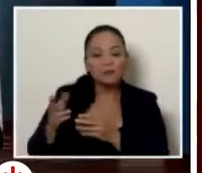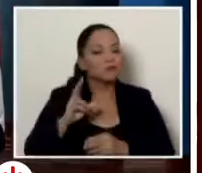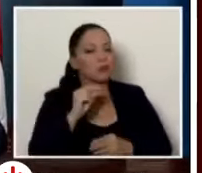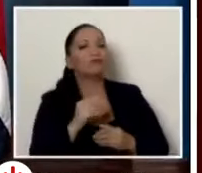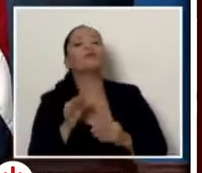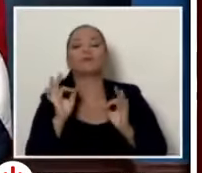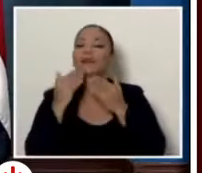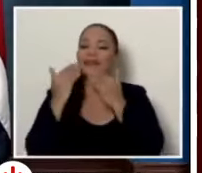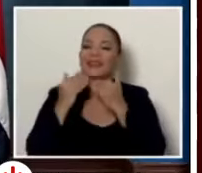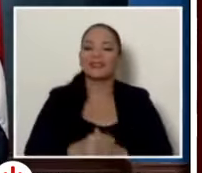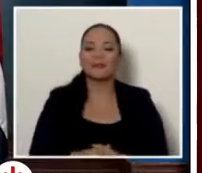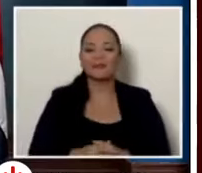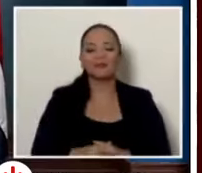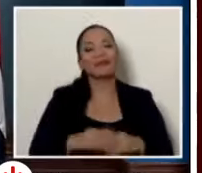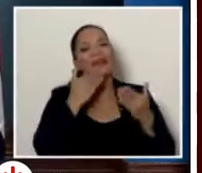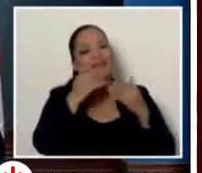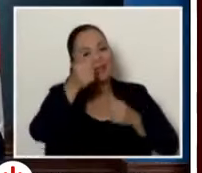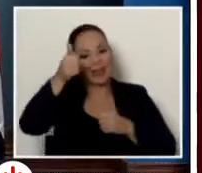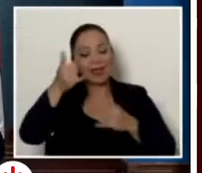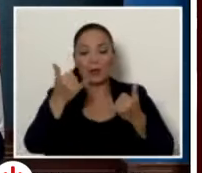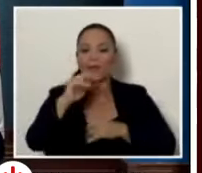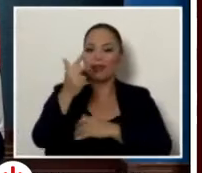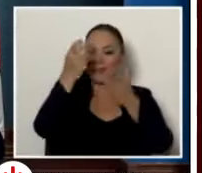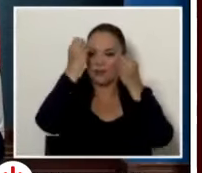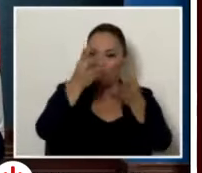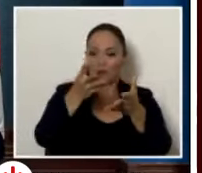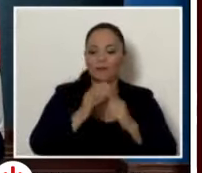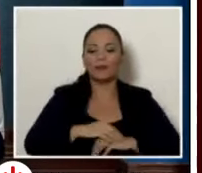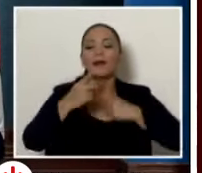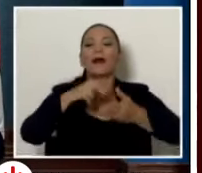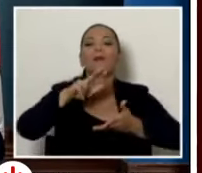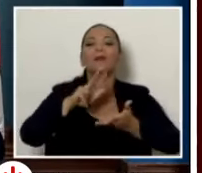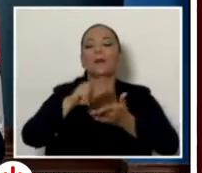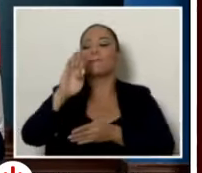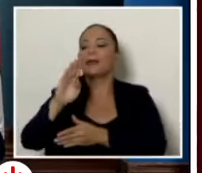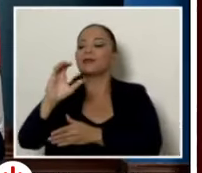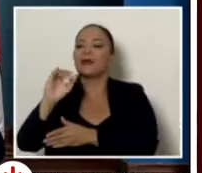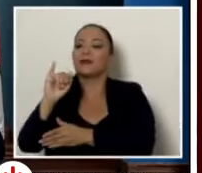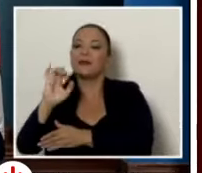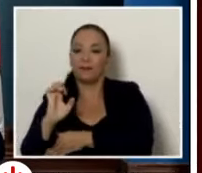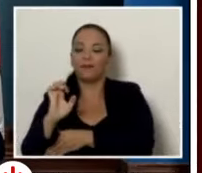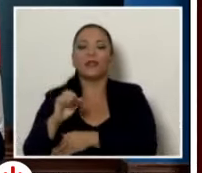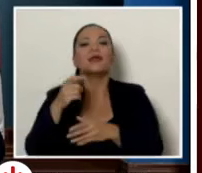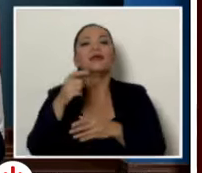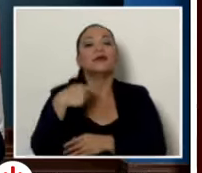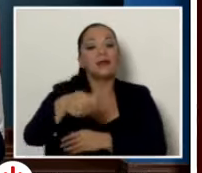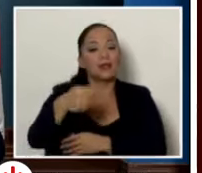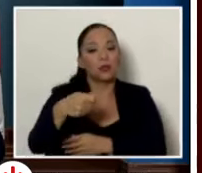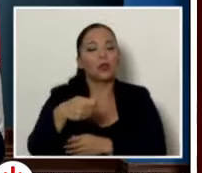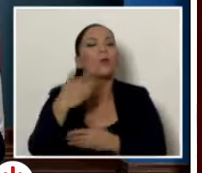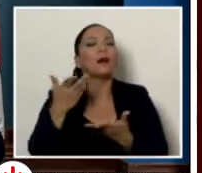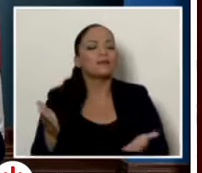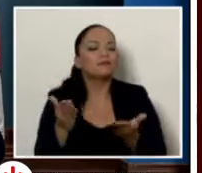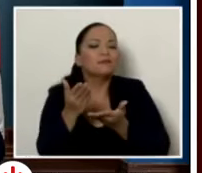Gracias. Gracias a los jerarcas. En el tercer anuncio informaremos sobre la aprobación del BCIE de una línea de crédito para fortalecer el servicio que